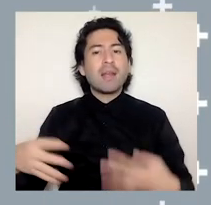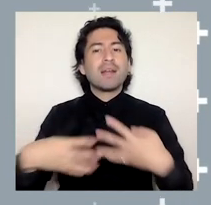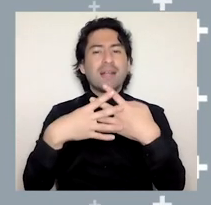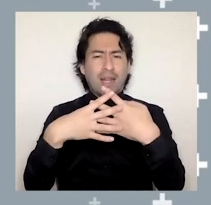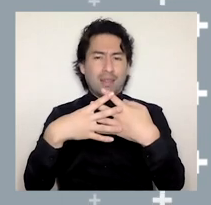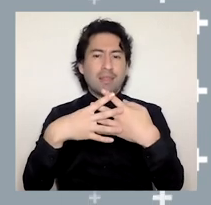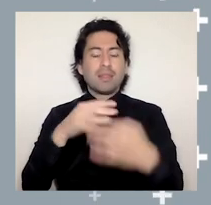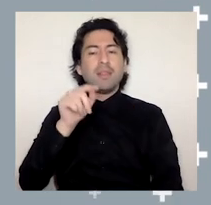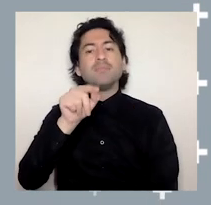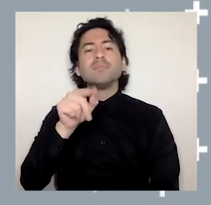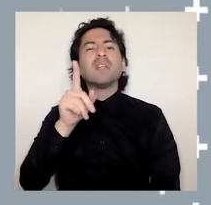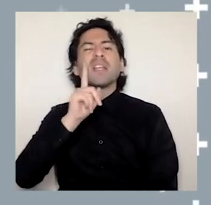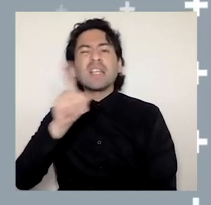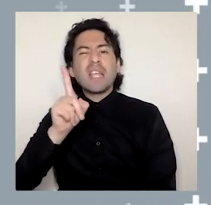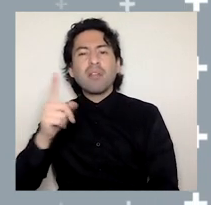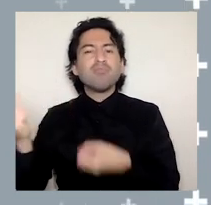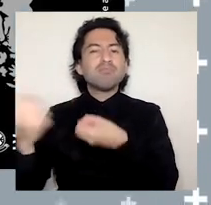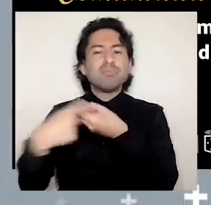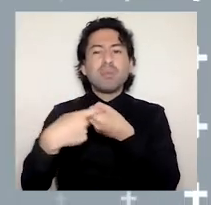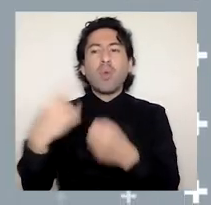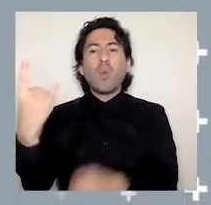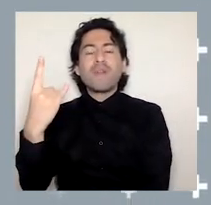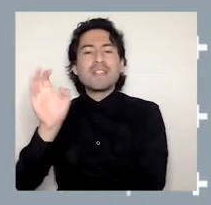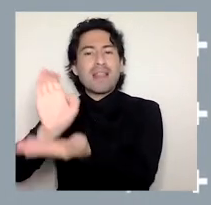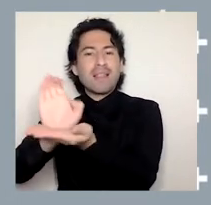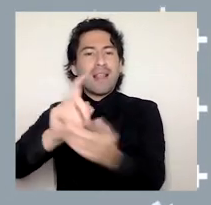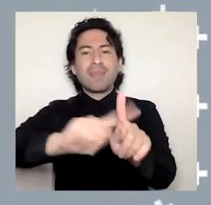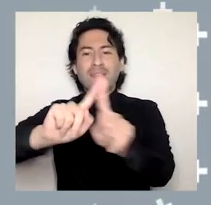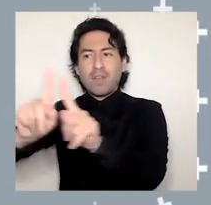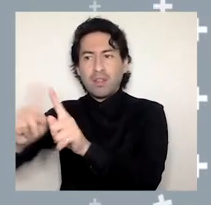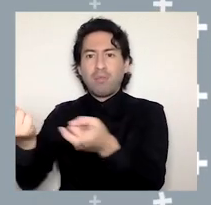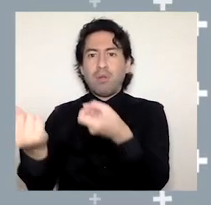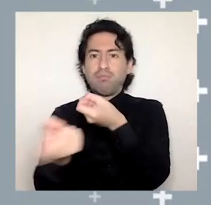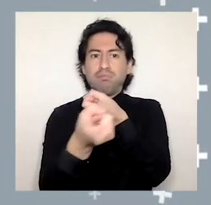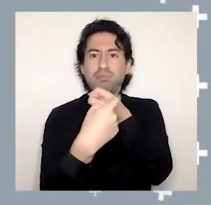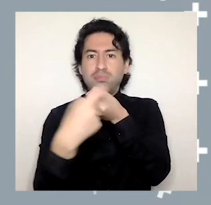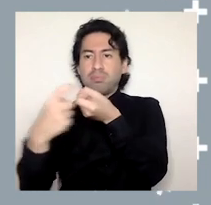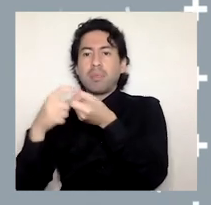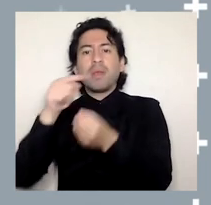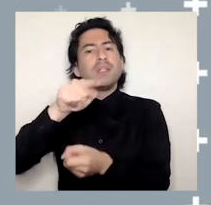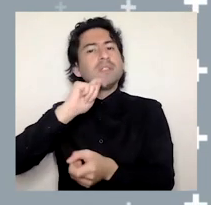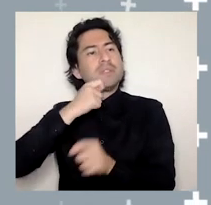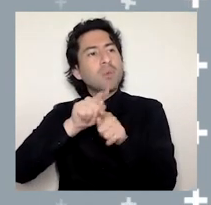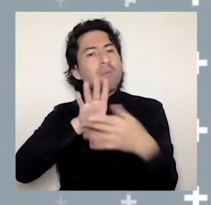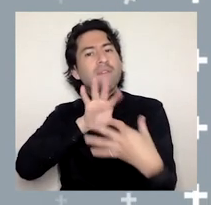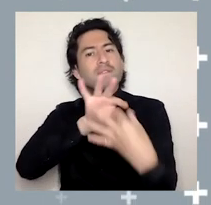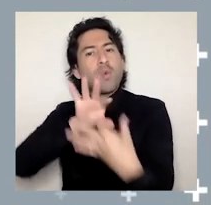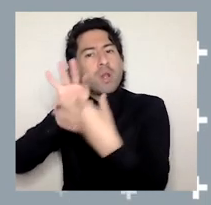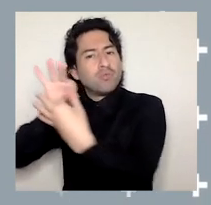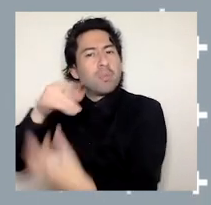con la participación de universidades estatales, logrando una importante vinculación y